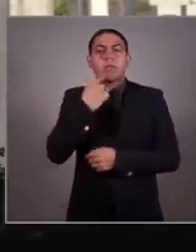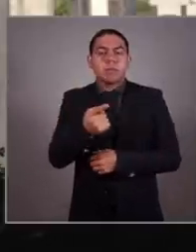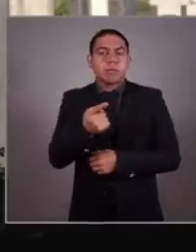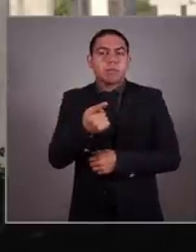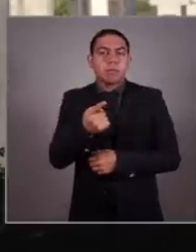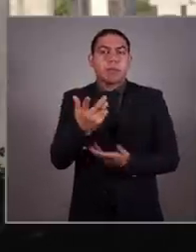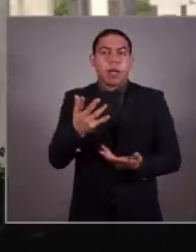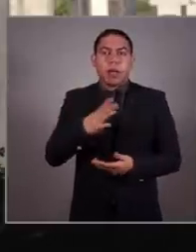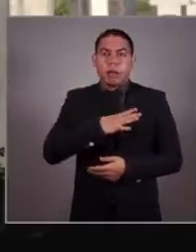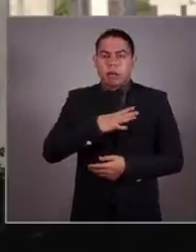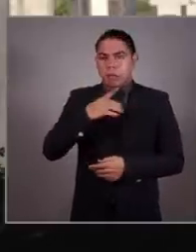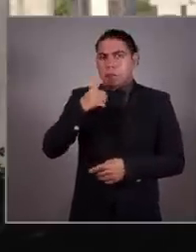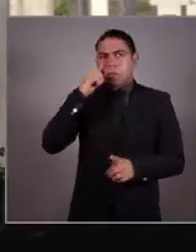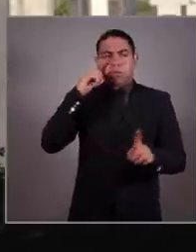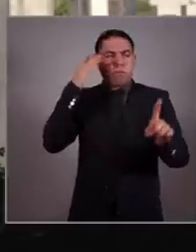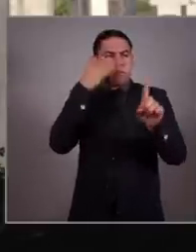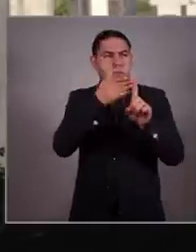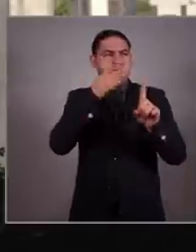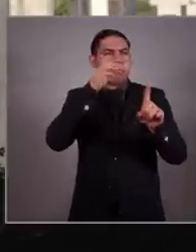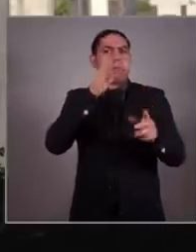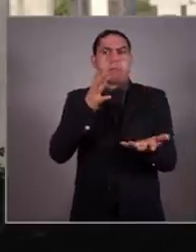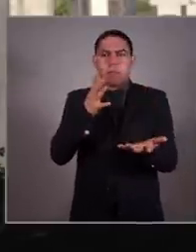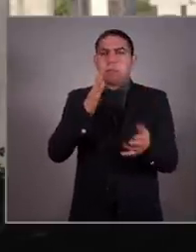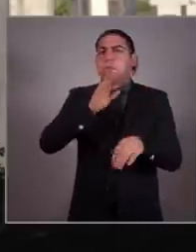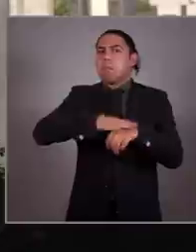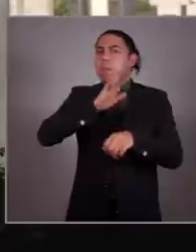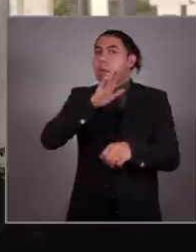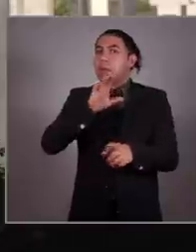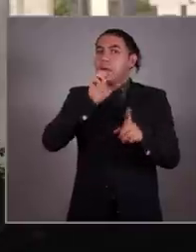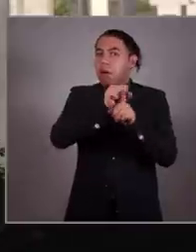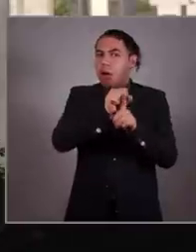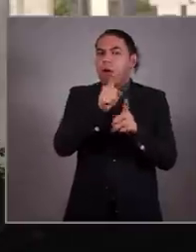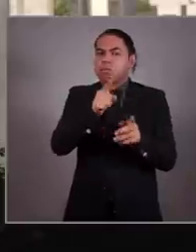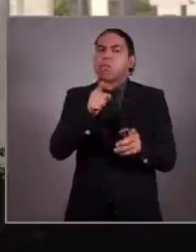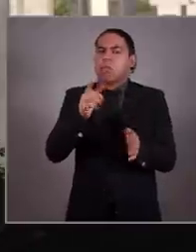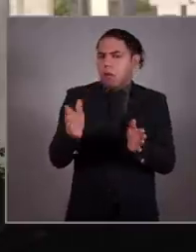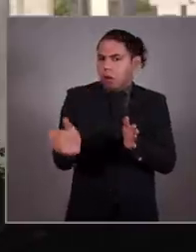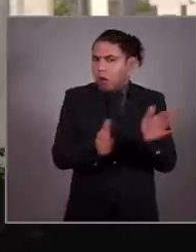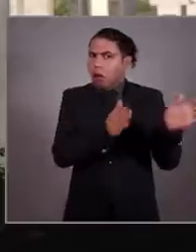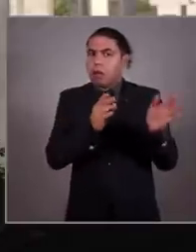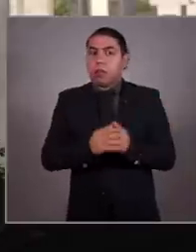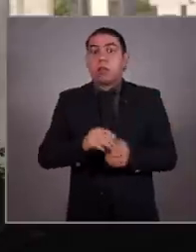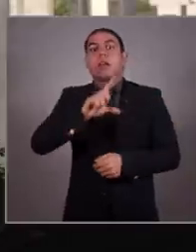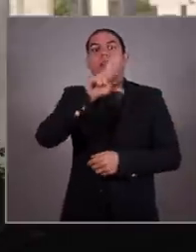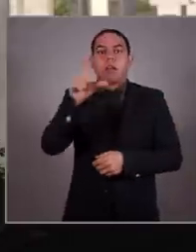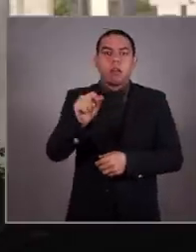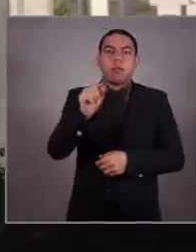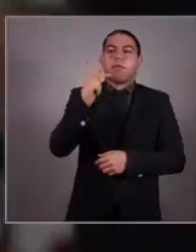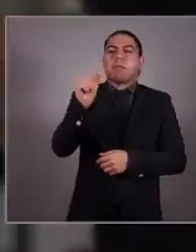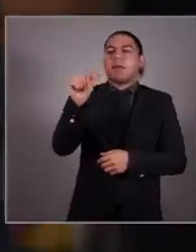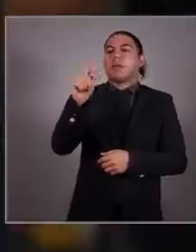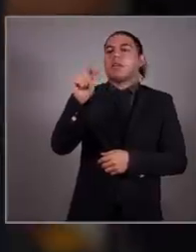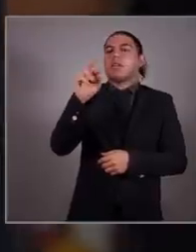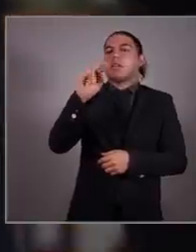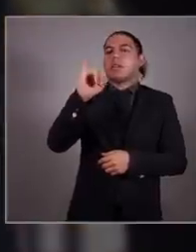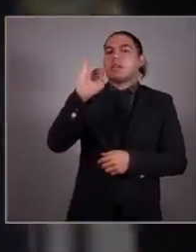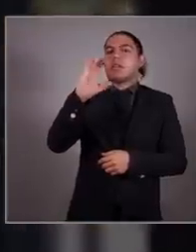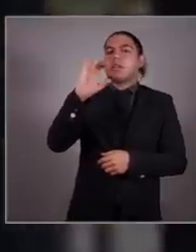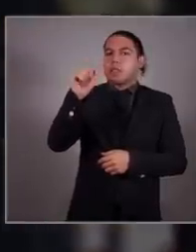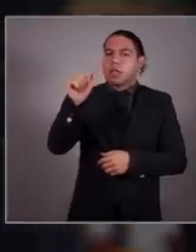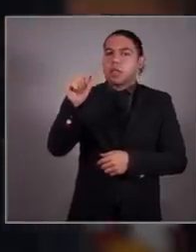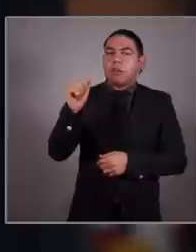le decía que había objetivos más grandes, que pospusiera las causas. Después vino Patricia Mercado, en el 2006,